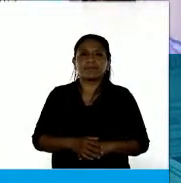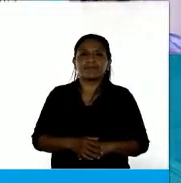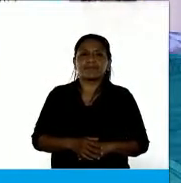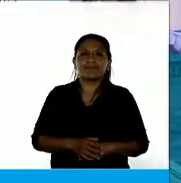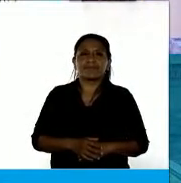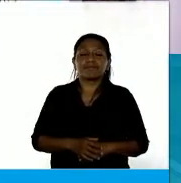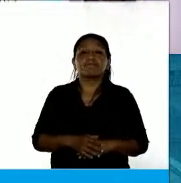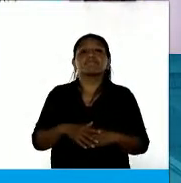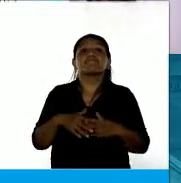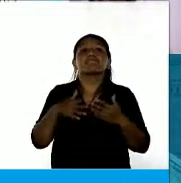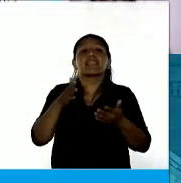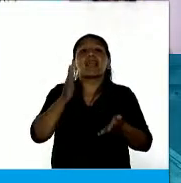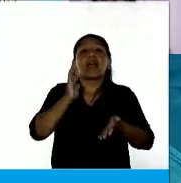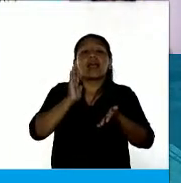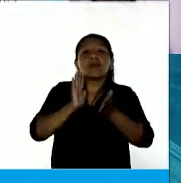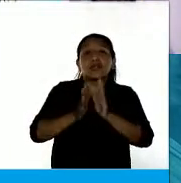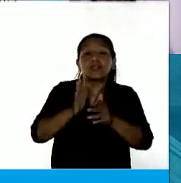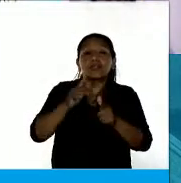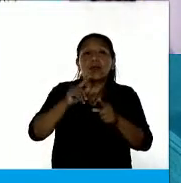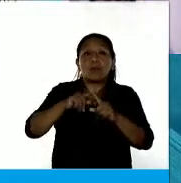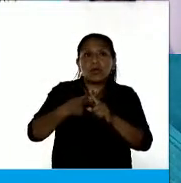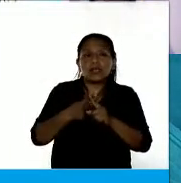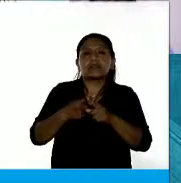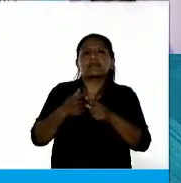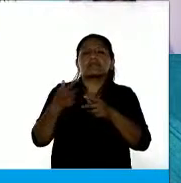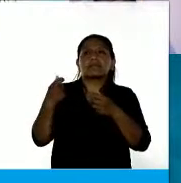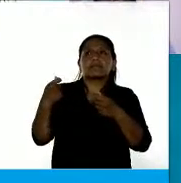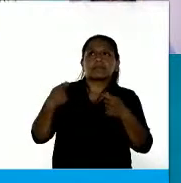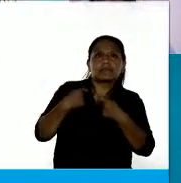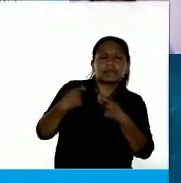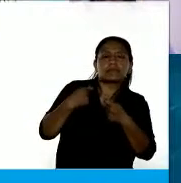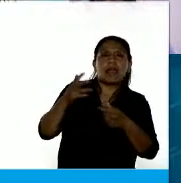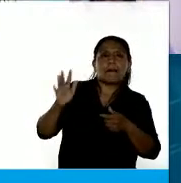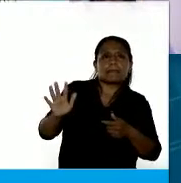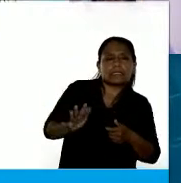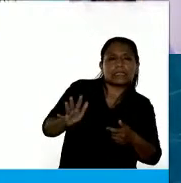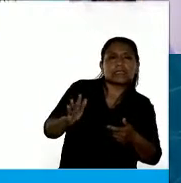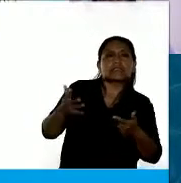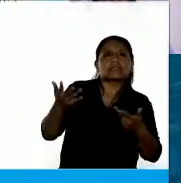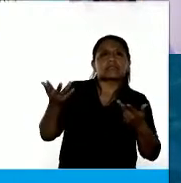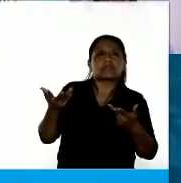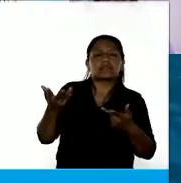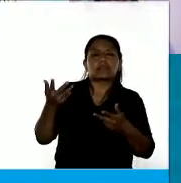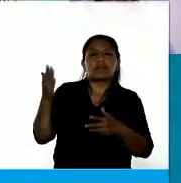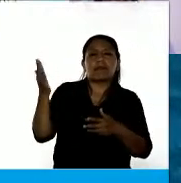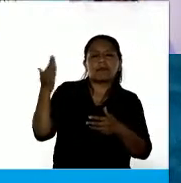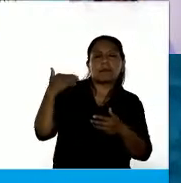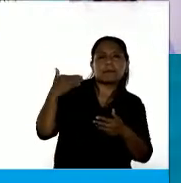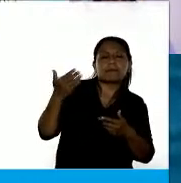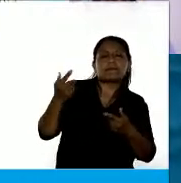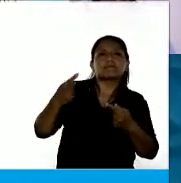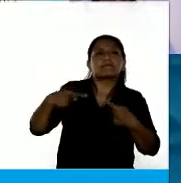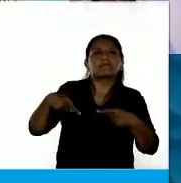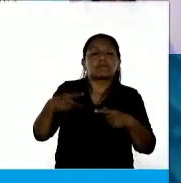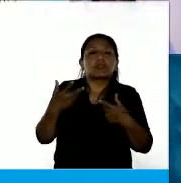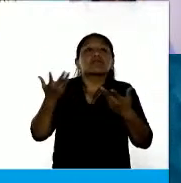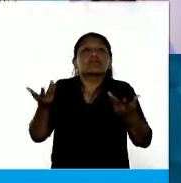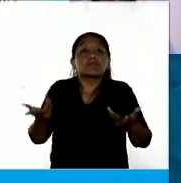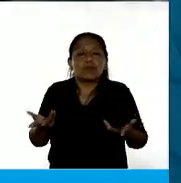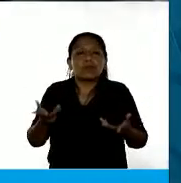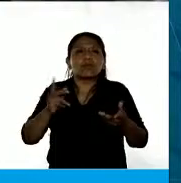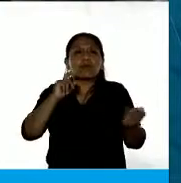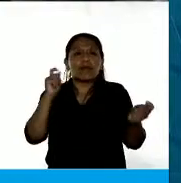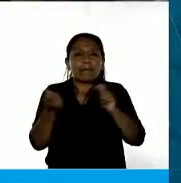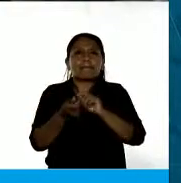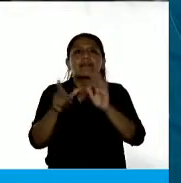La violencia política nos apretan, nos amenazan, nos descalifican. Por eso tuvimos que modificar